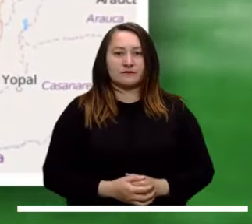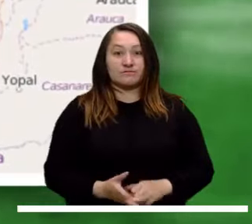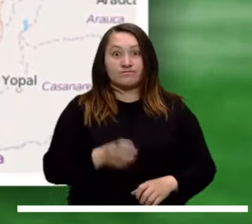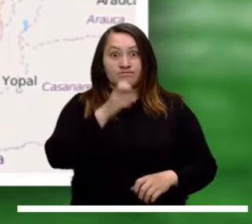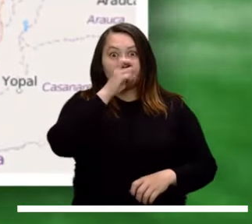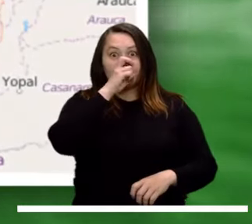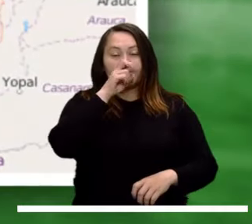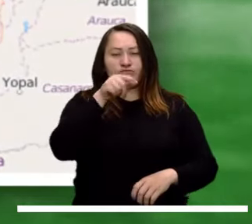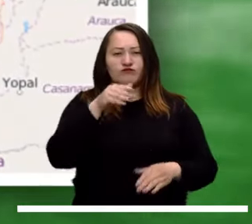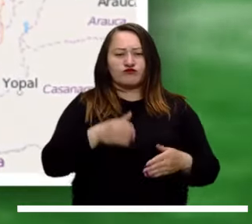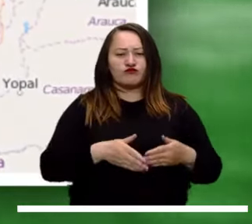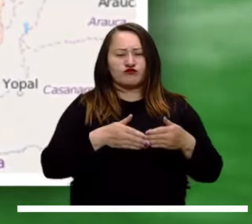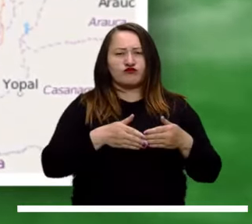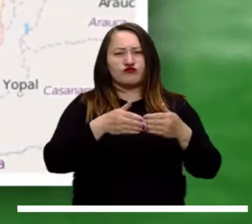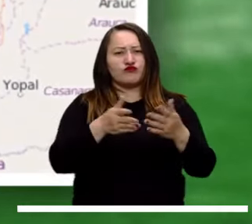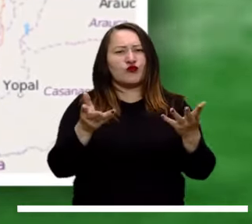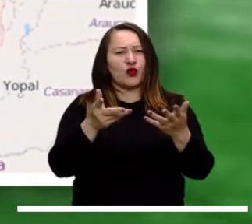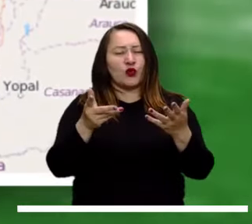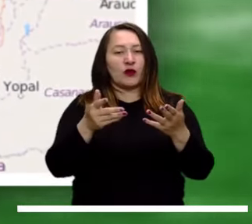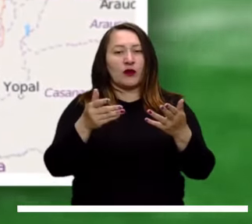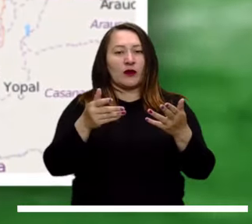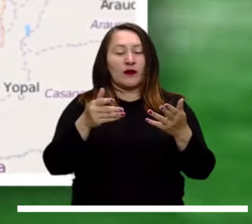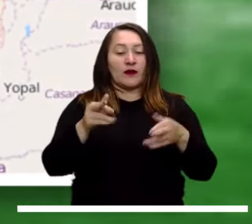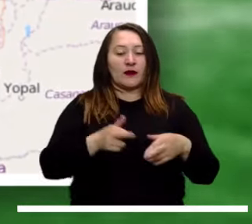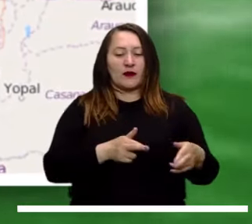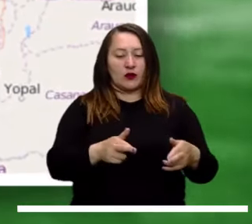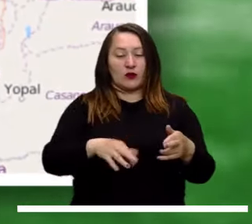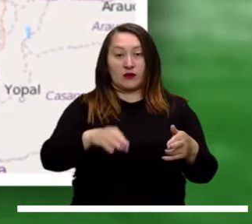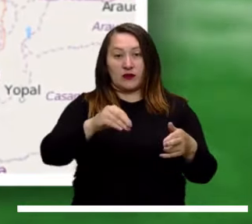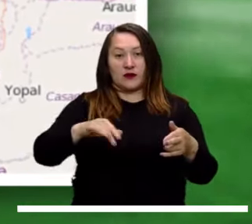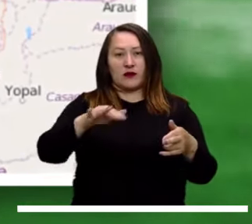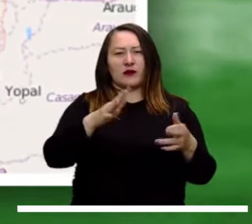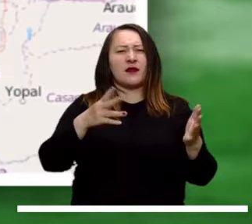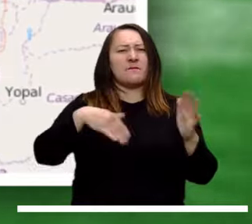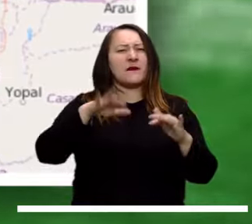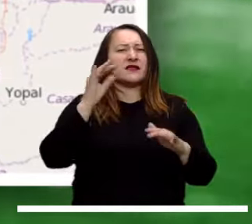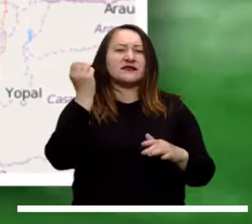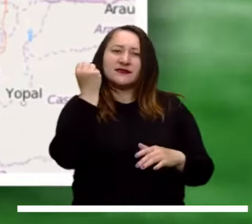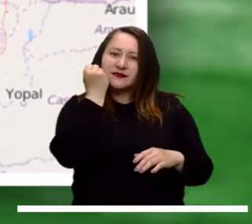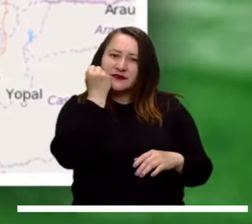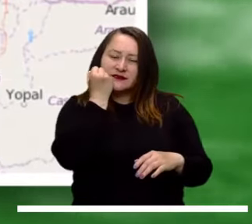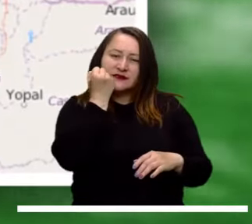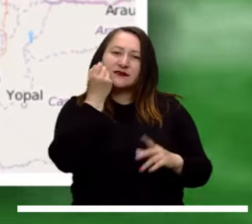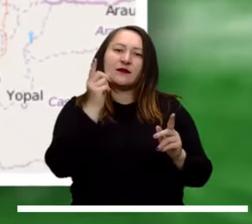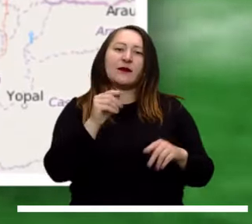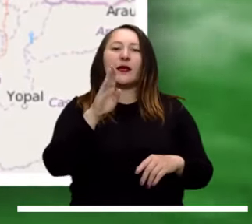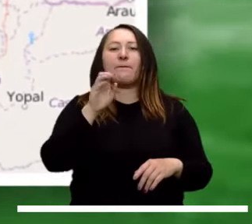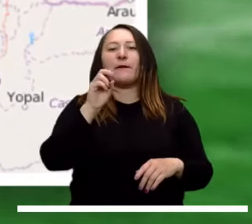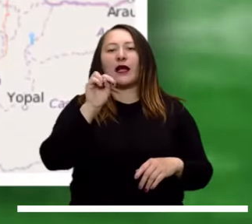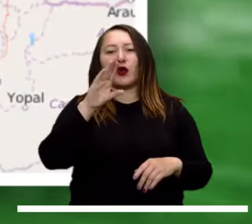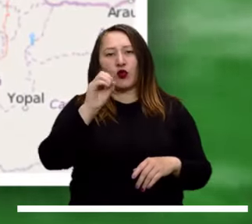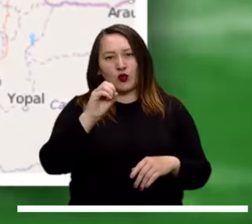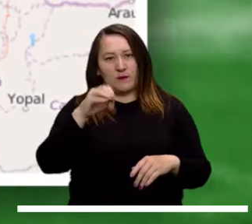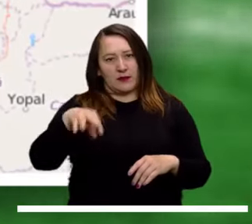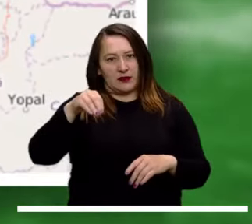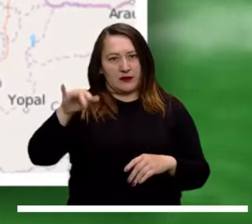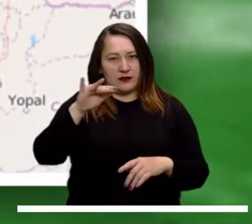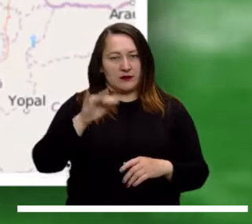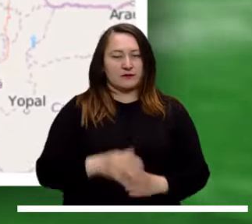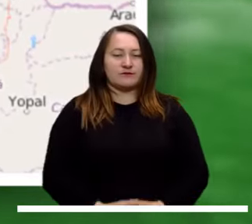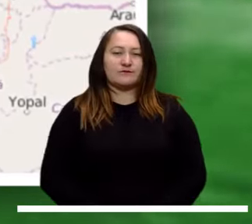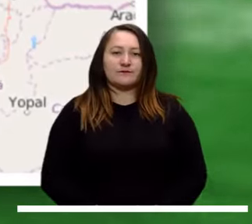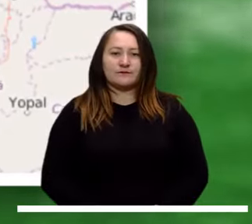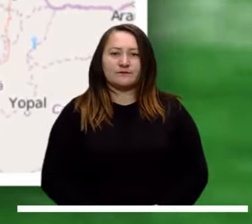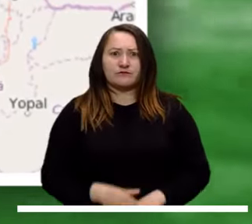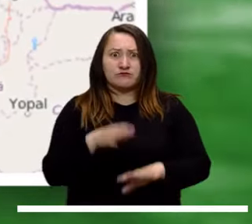Persiste la restricción en la navegabilidad en el río Magdalena, particularmente en Barranca Bermeja y en el Banco Magdalena.